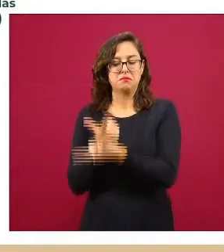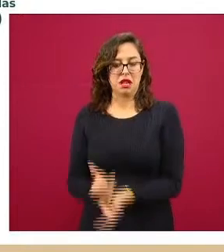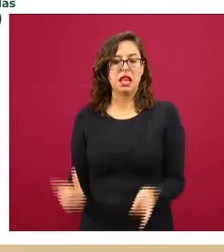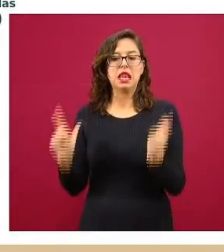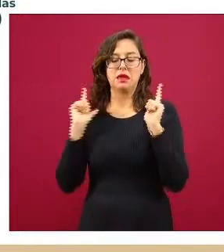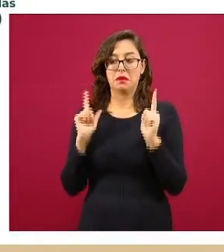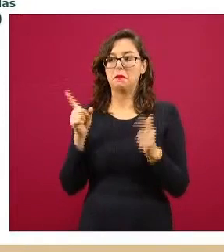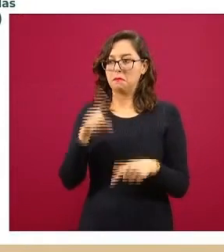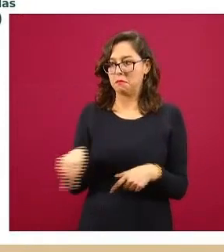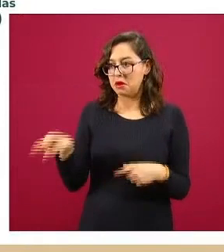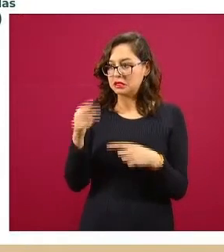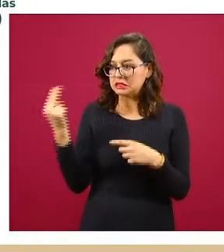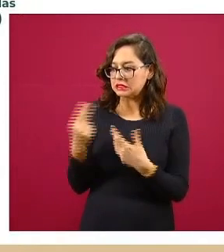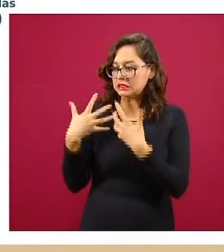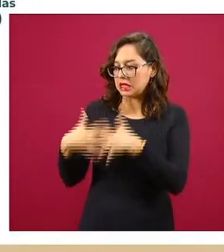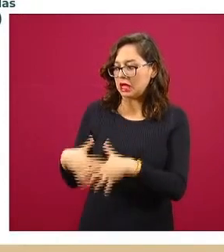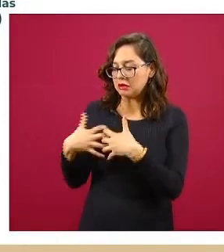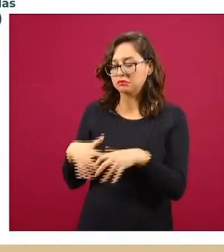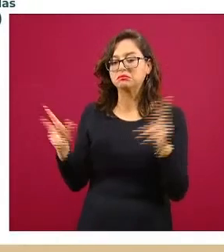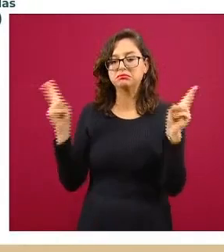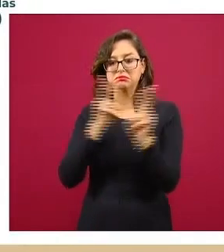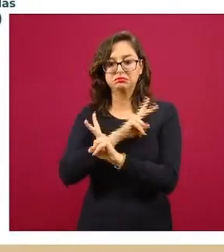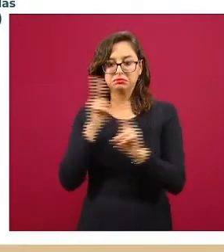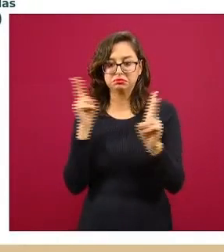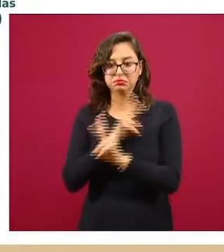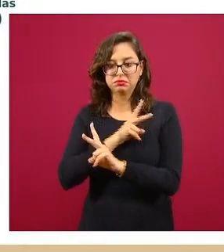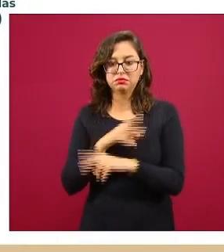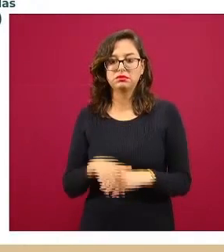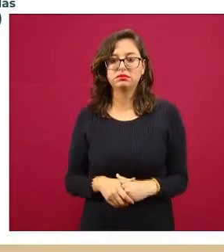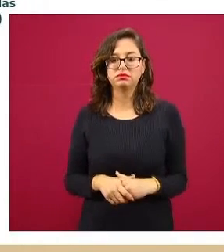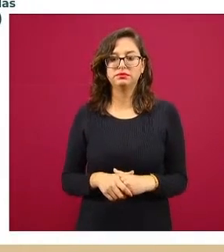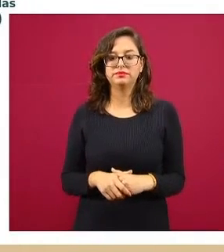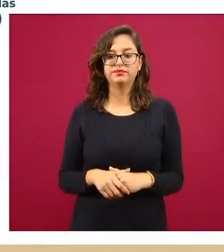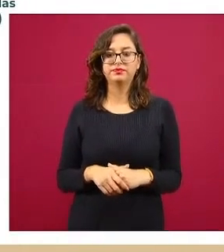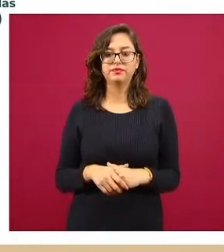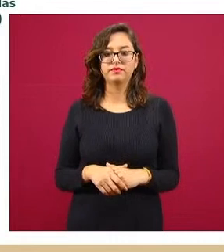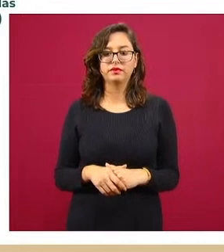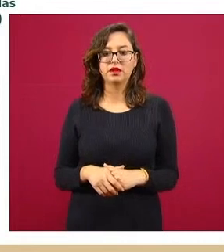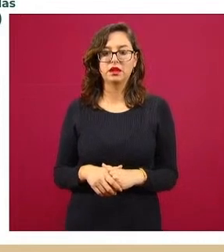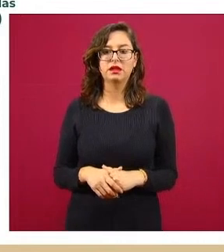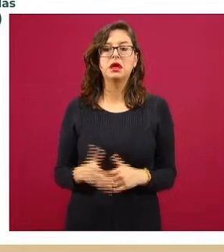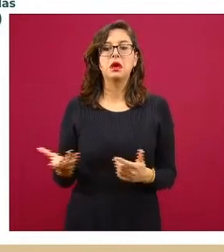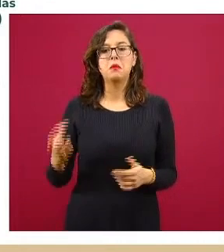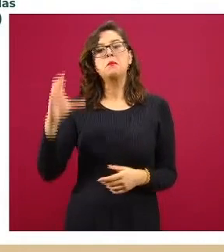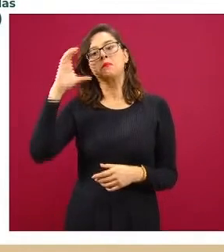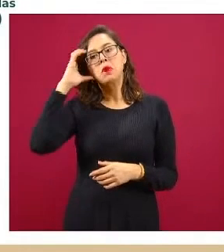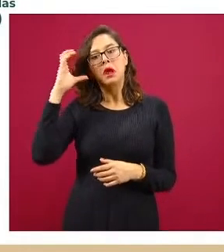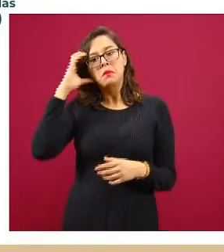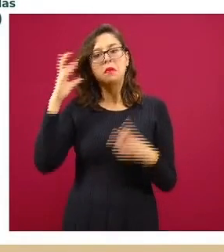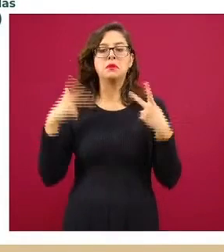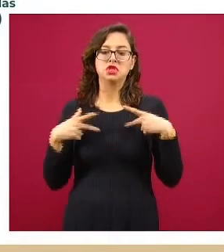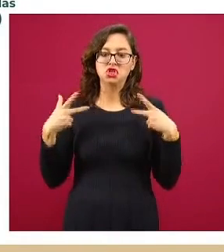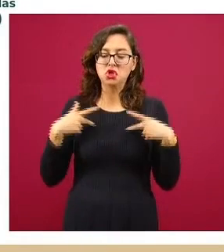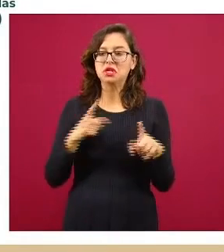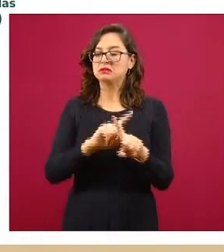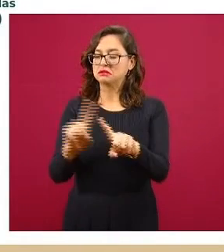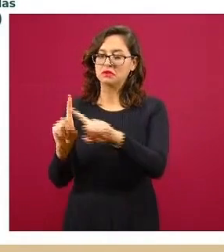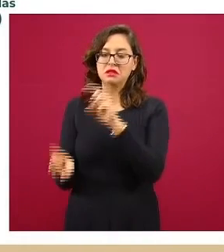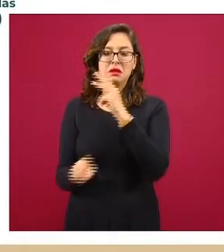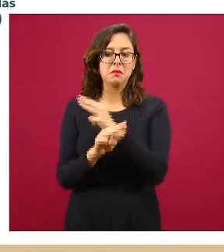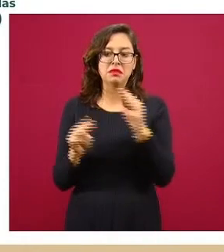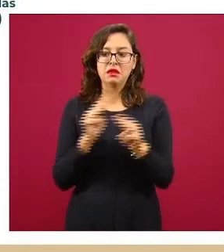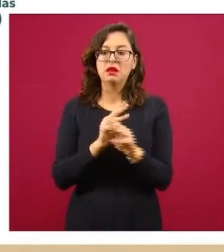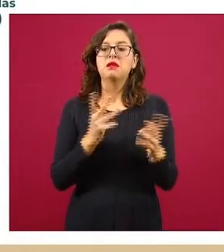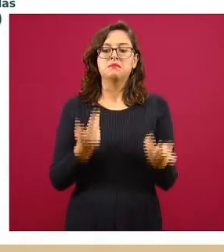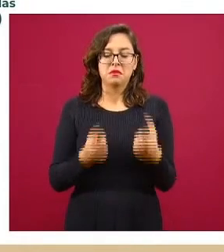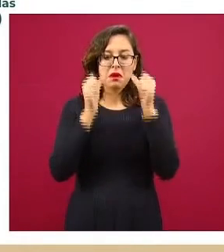decir, pacientes que requieren ventilación mecánica. Esos son camas que tienen personal, equipo y que están listas para atender pacientes